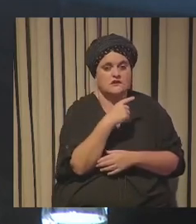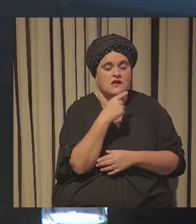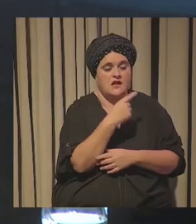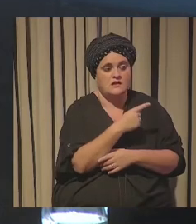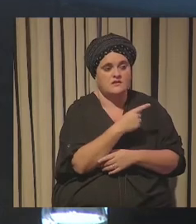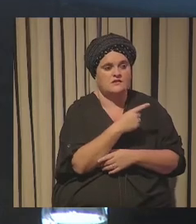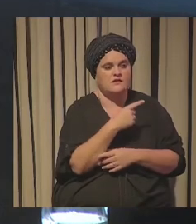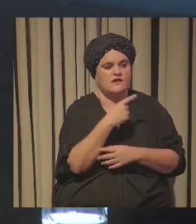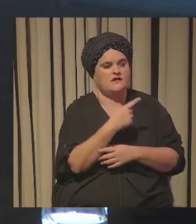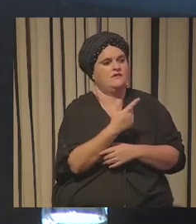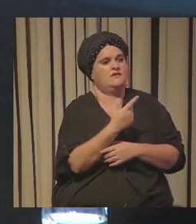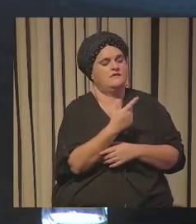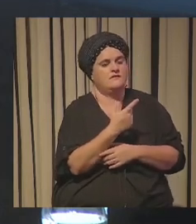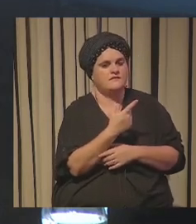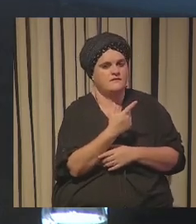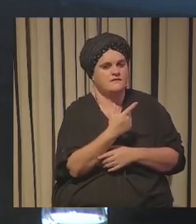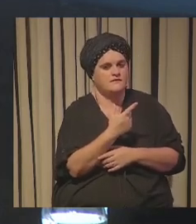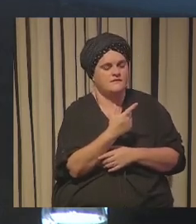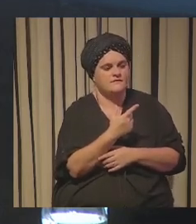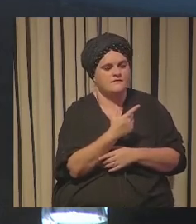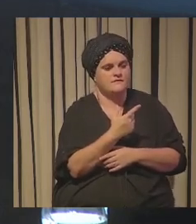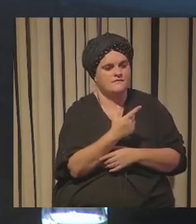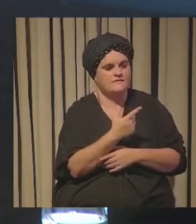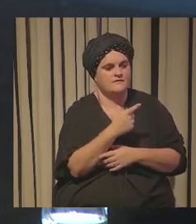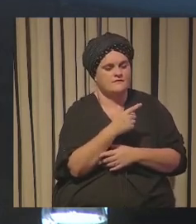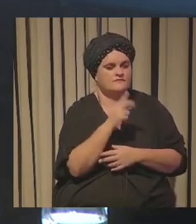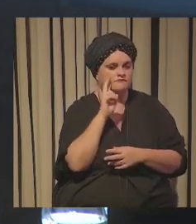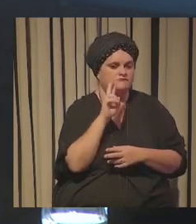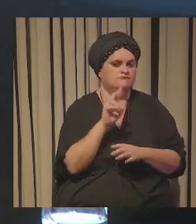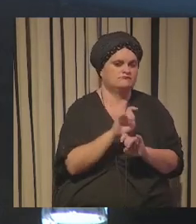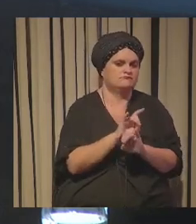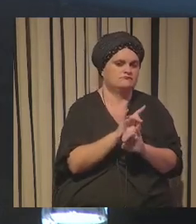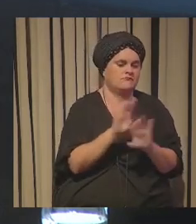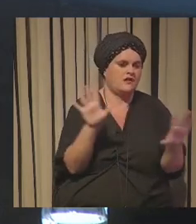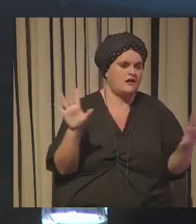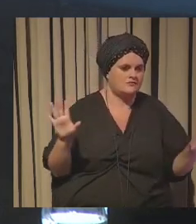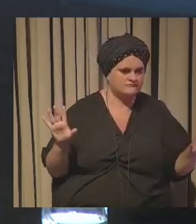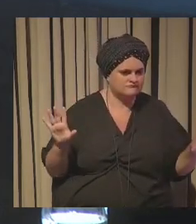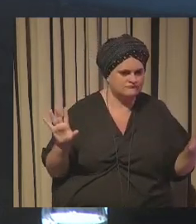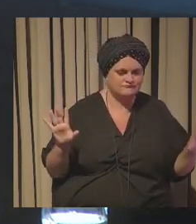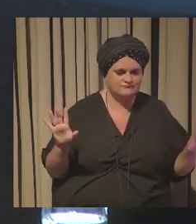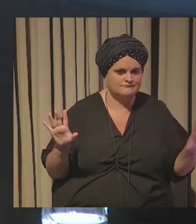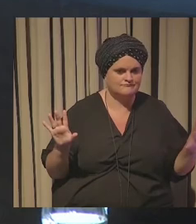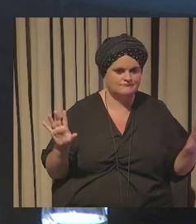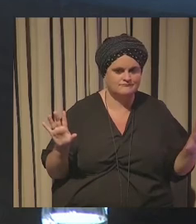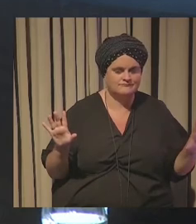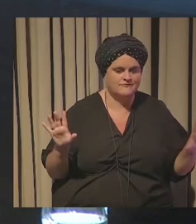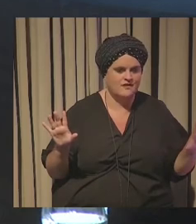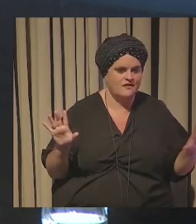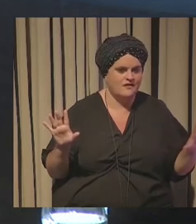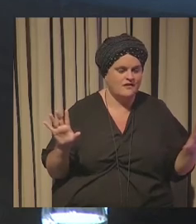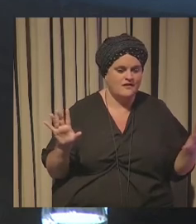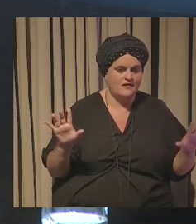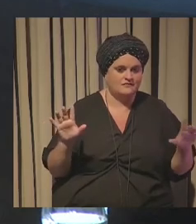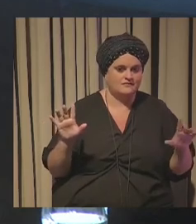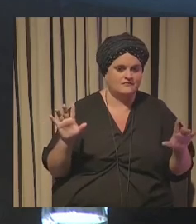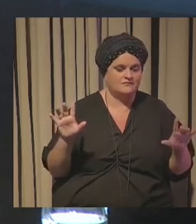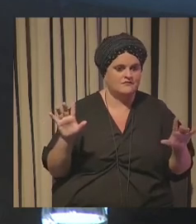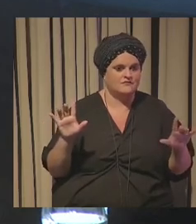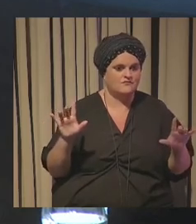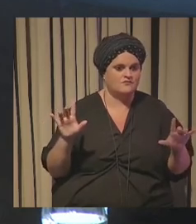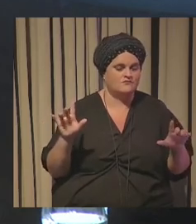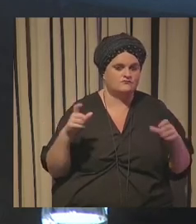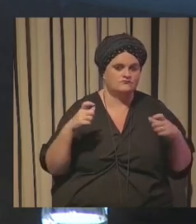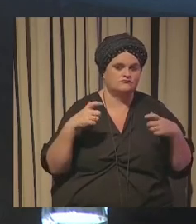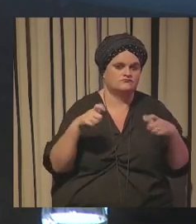vi claramente la fuerza y el poder que le da a una cadena de televisión